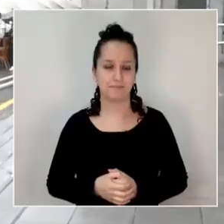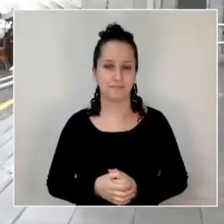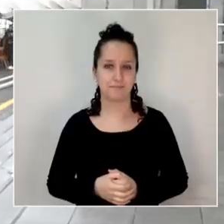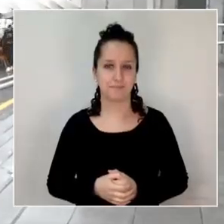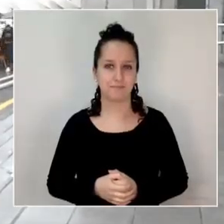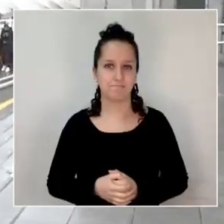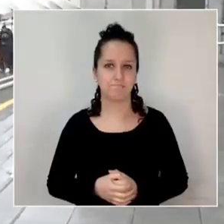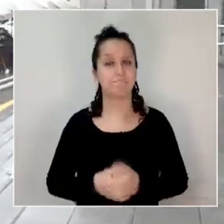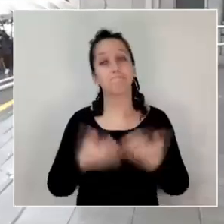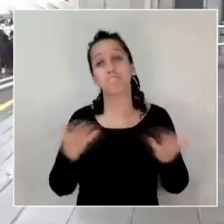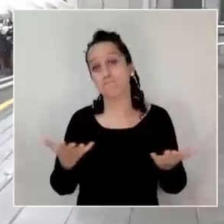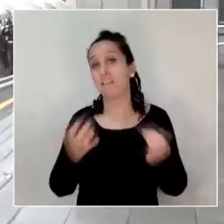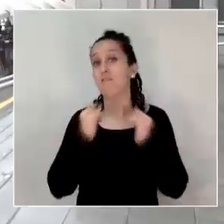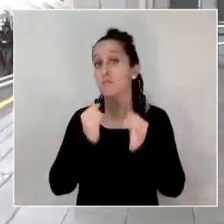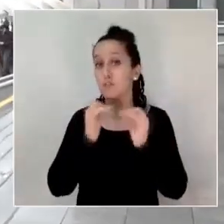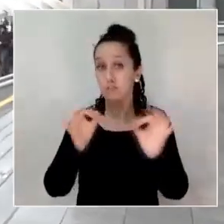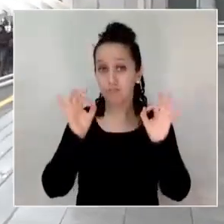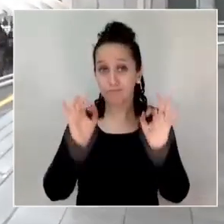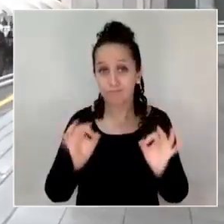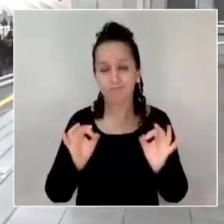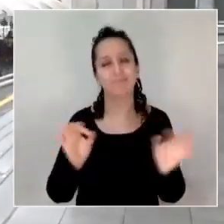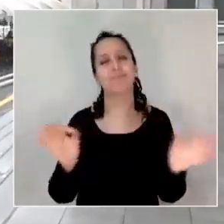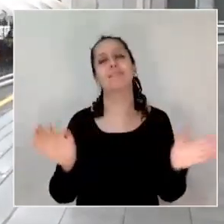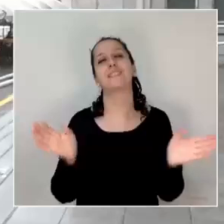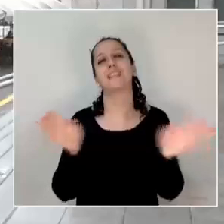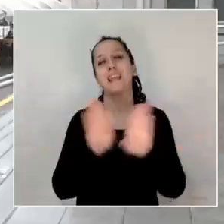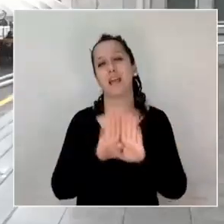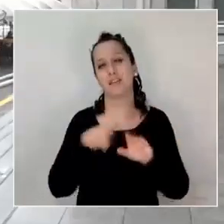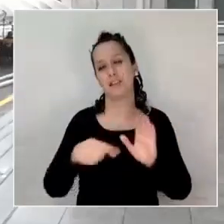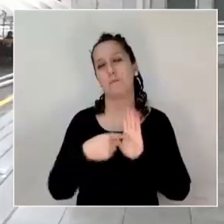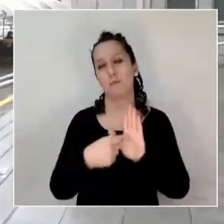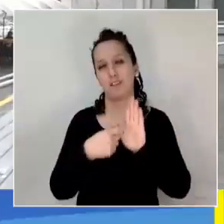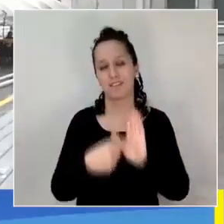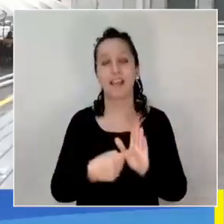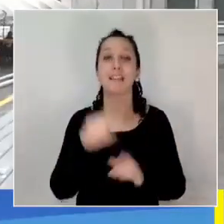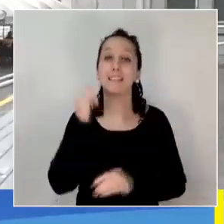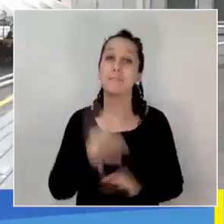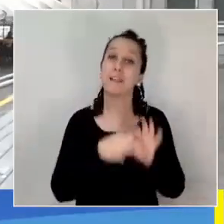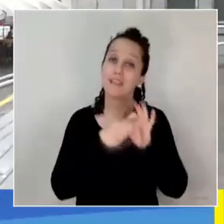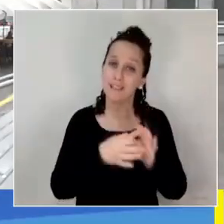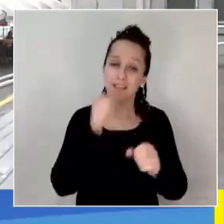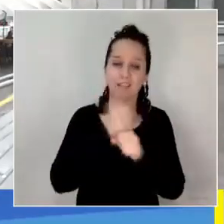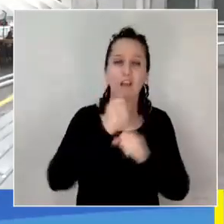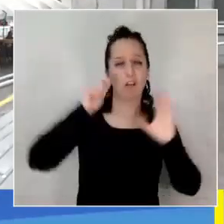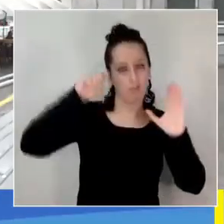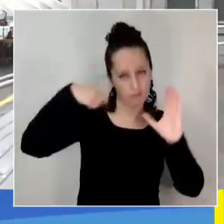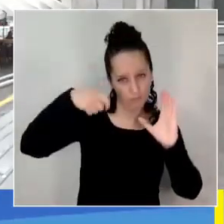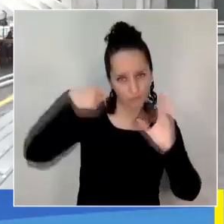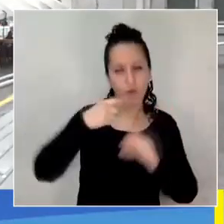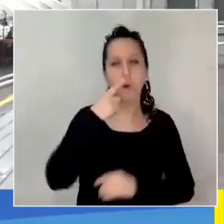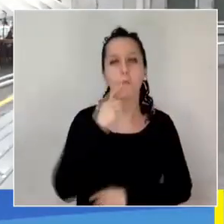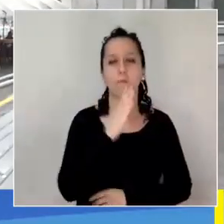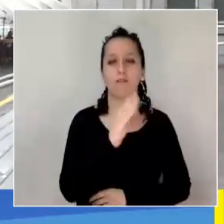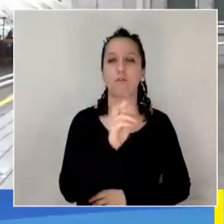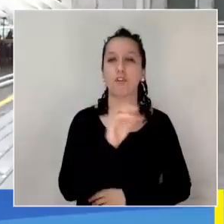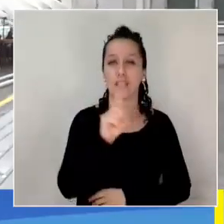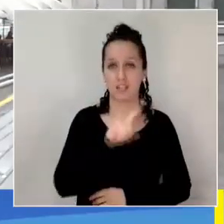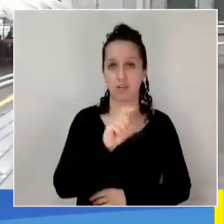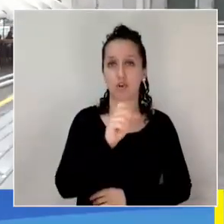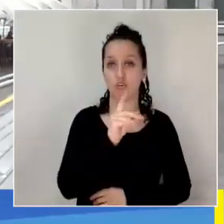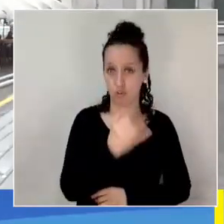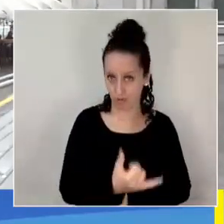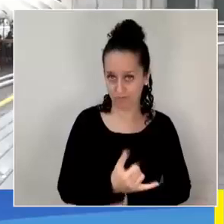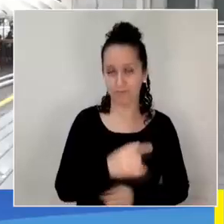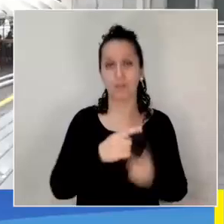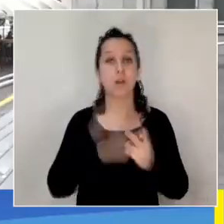Y de esta forma ya cerramos el programa del día de hoy. Como siempre, agradecemos el trabajo audiovisual de Boris Godoy Valdebenito en cámara,